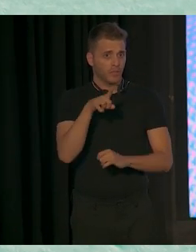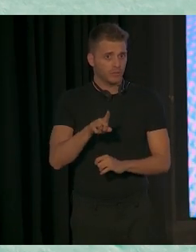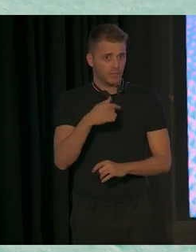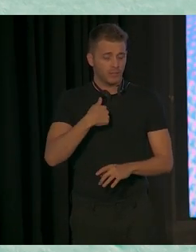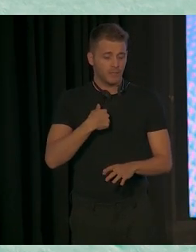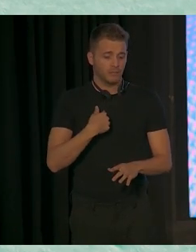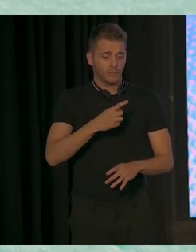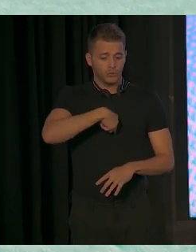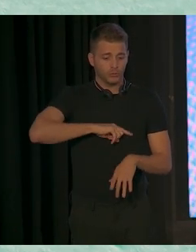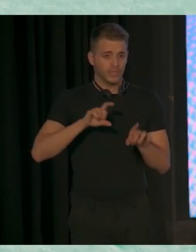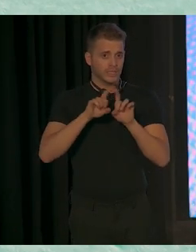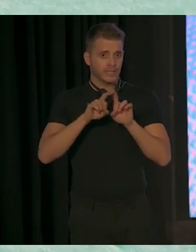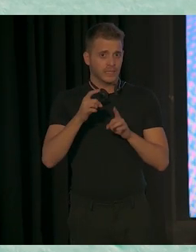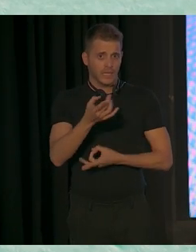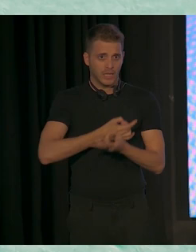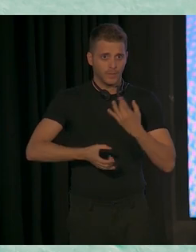organización.